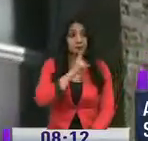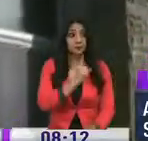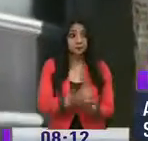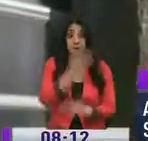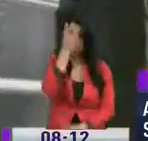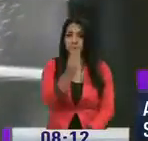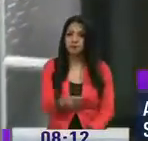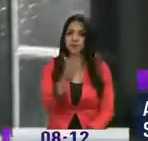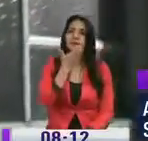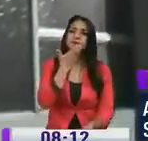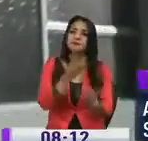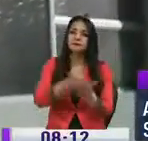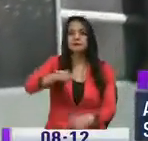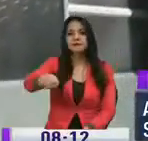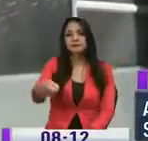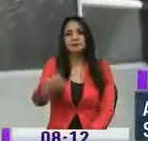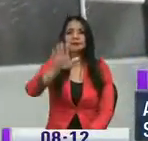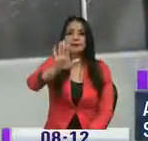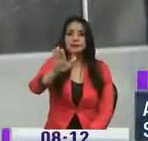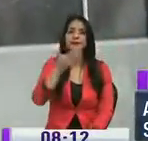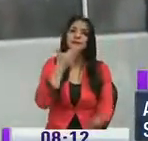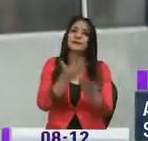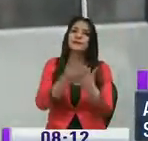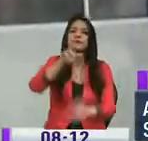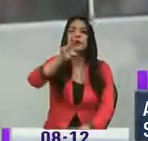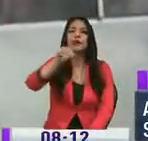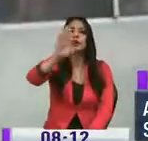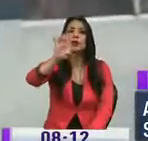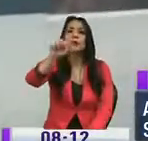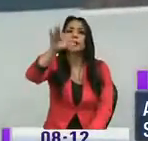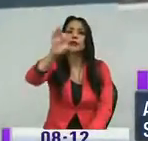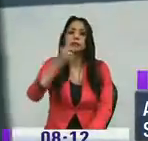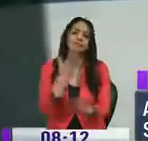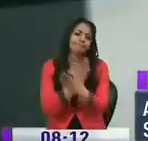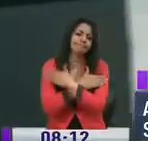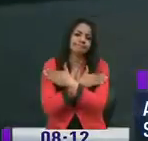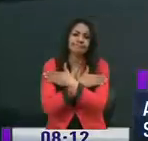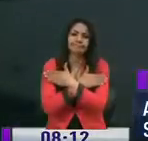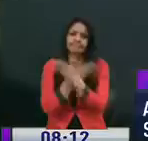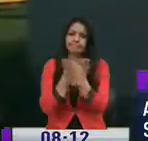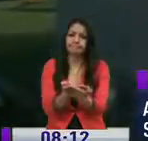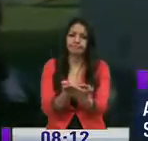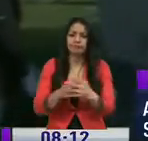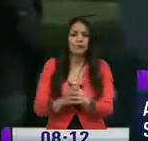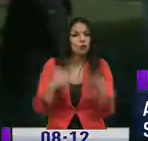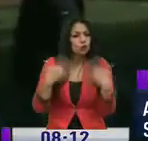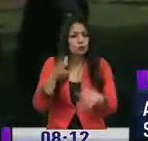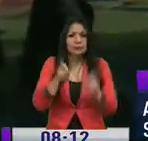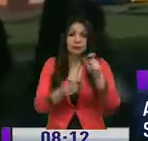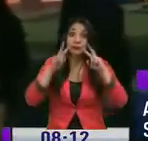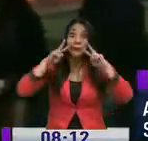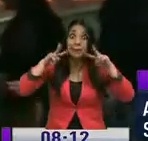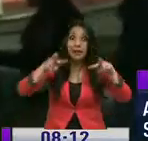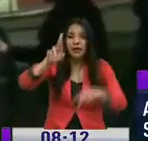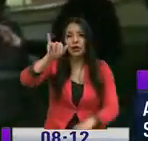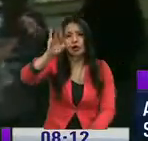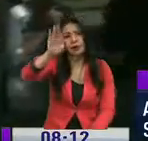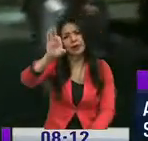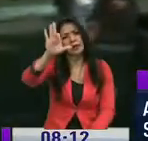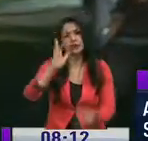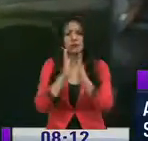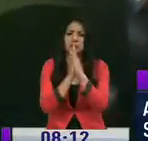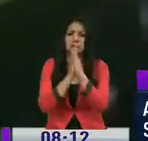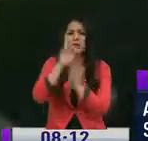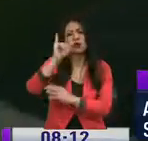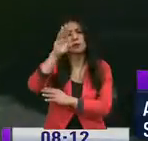Agradeciéndole al Canal 5 al señor Roberto un saludo muy cordial, ya que es bien sintonizado en la ciudad. Señor Roberto, Dios le